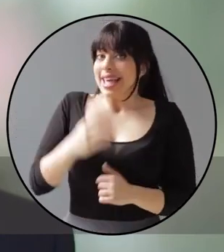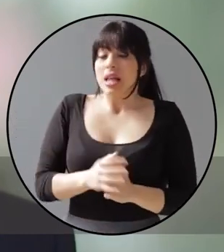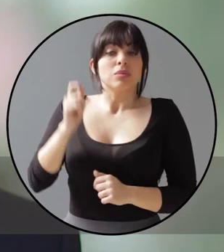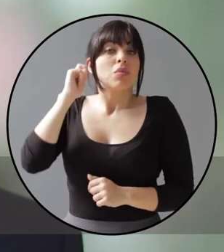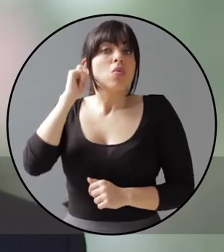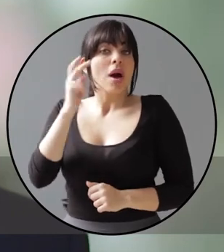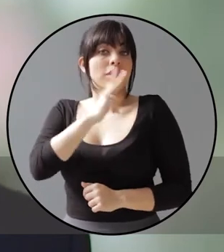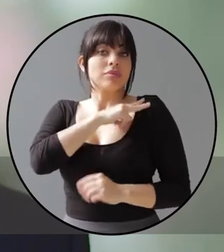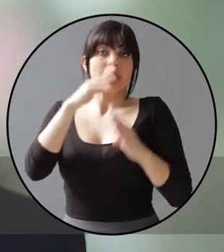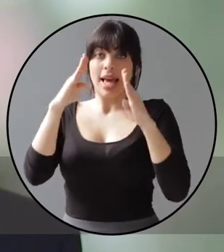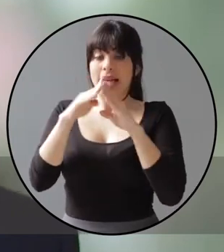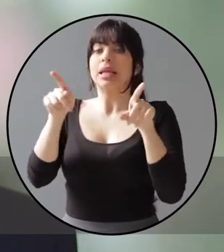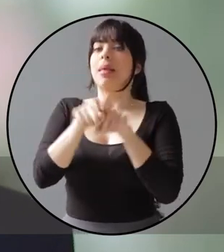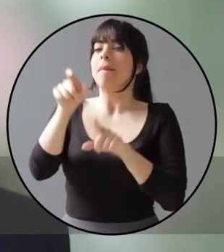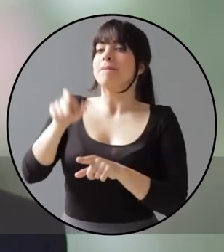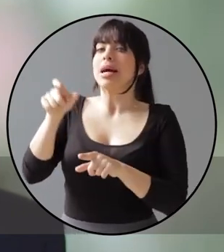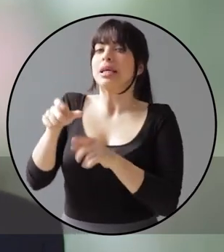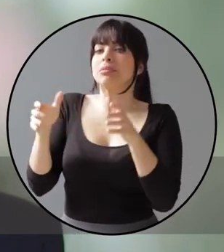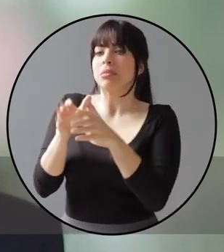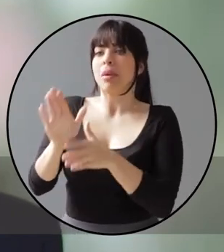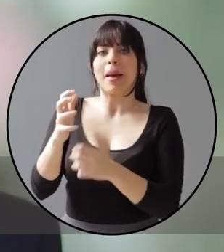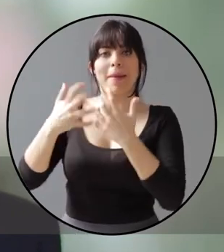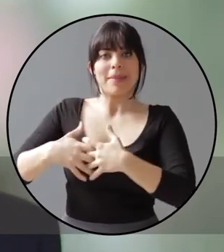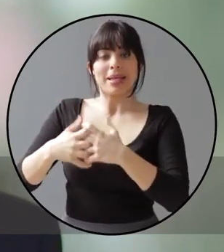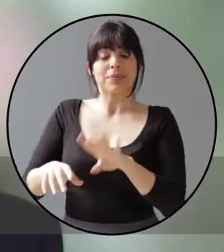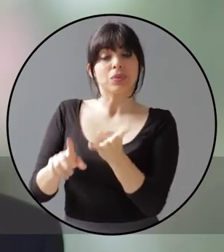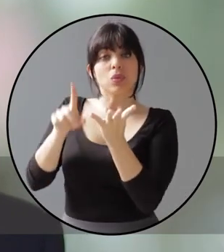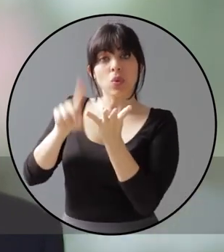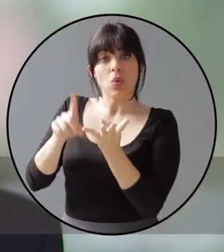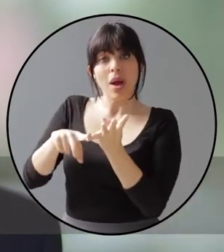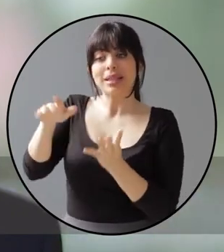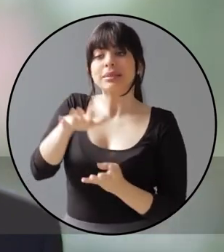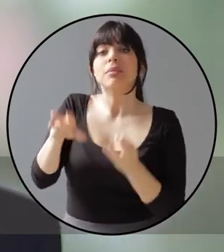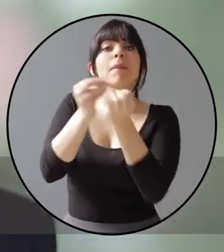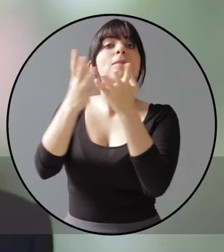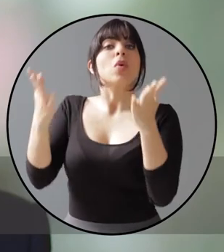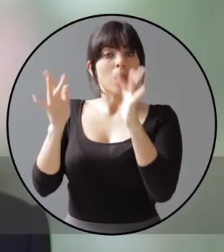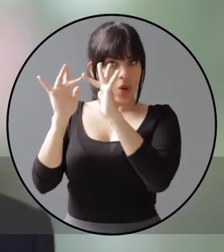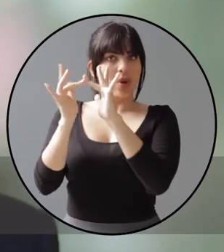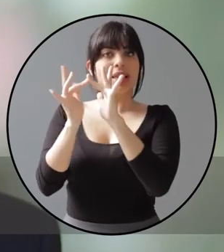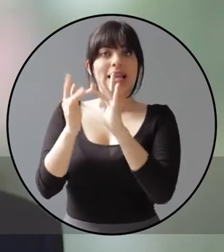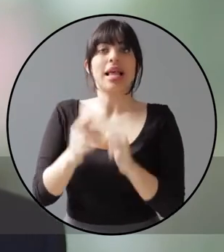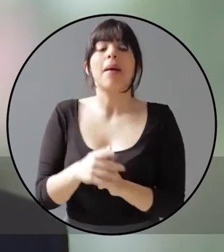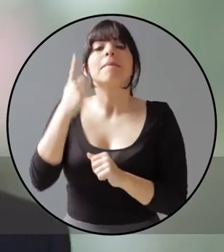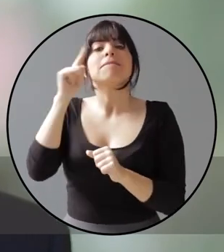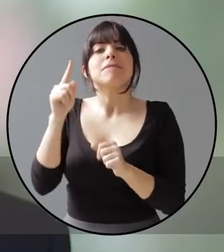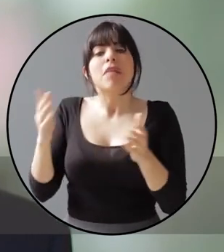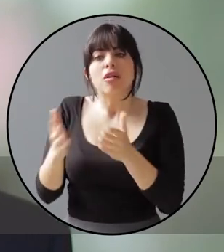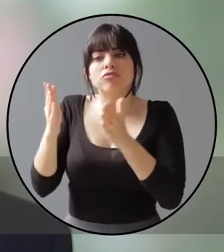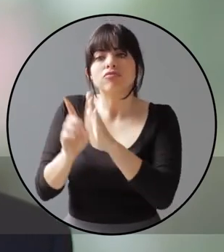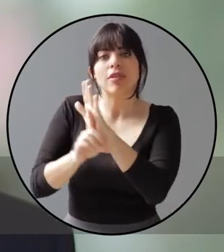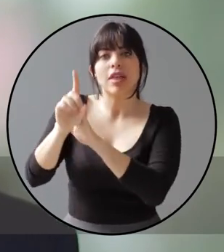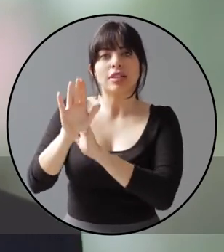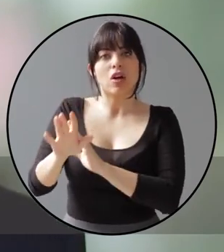indígenas, mujeres jefas de hogar y personas microempresarias. Cuarto, espacios públicos conectados. Para seguir